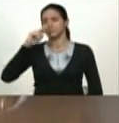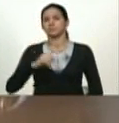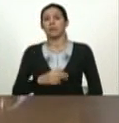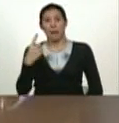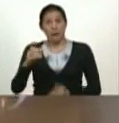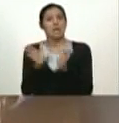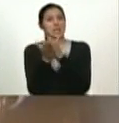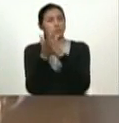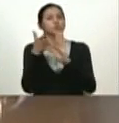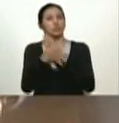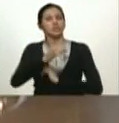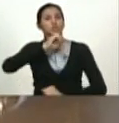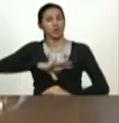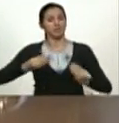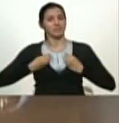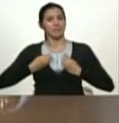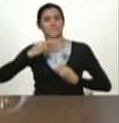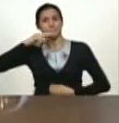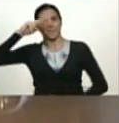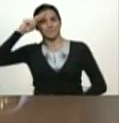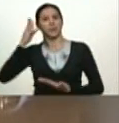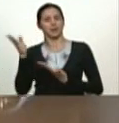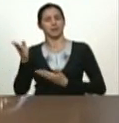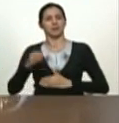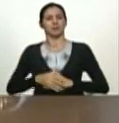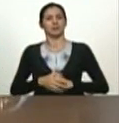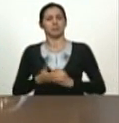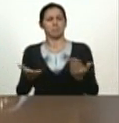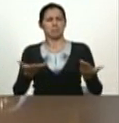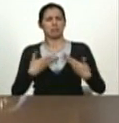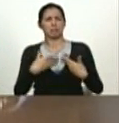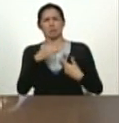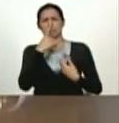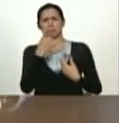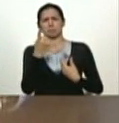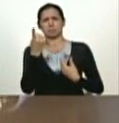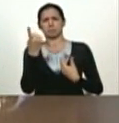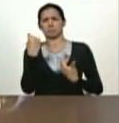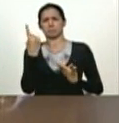libro bien bueno de su vida que me regalaron hace como un año